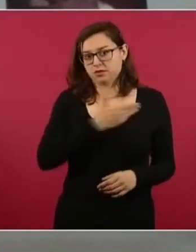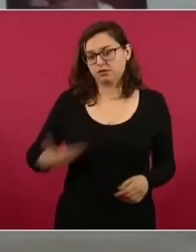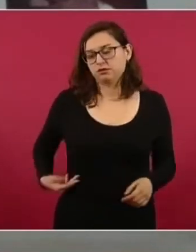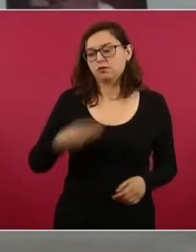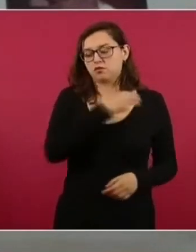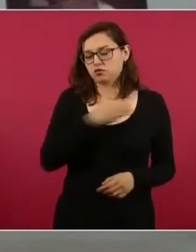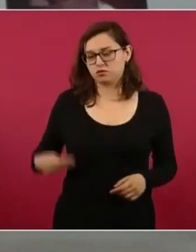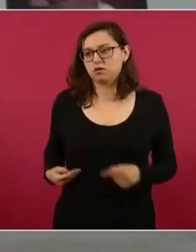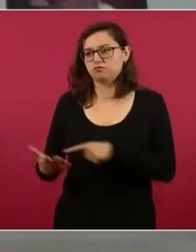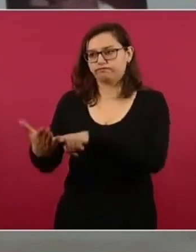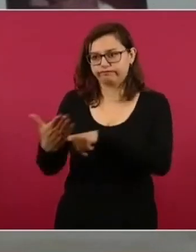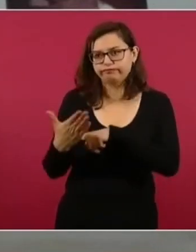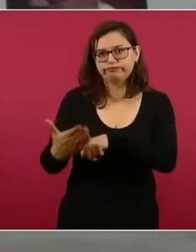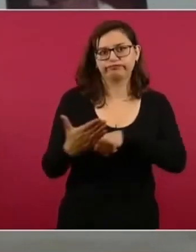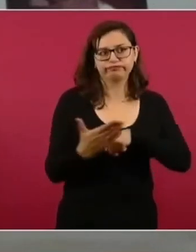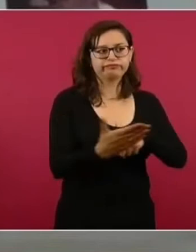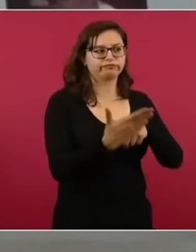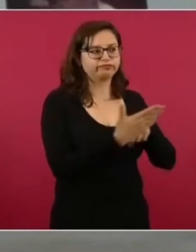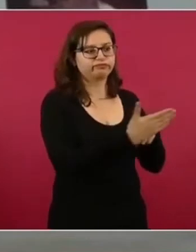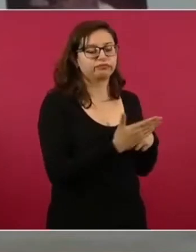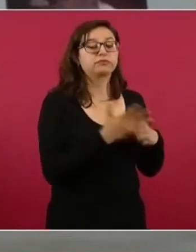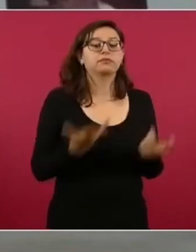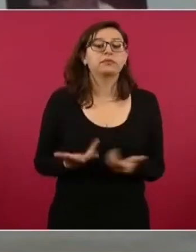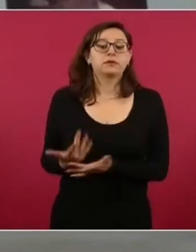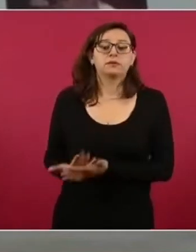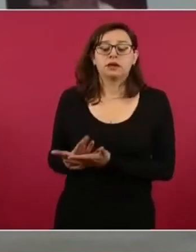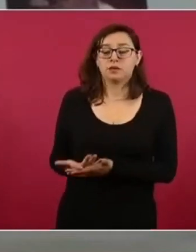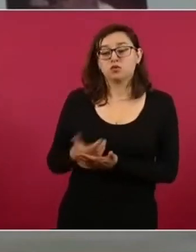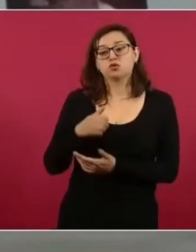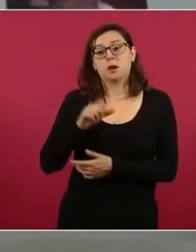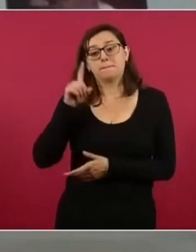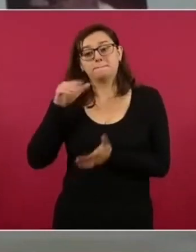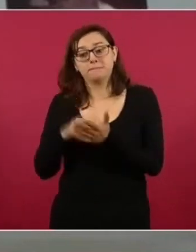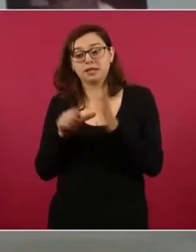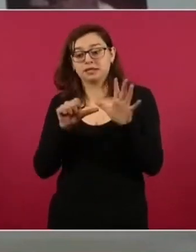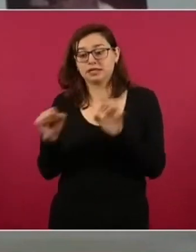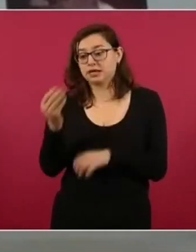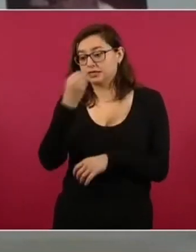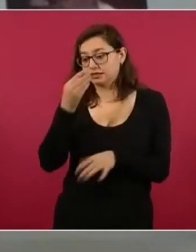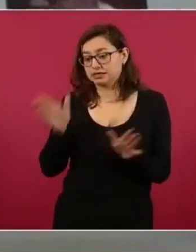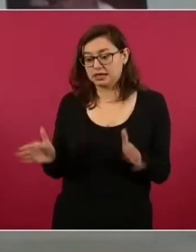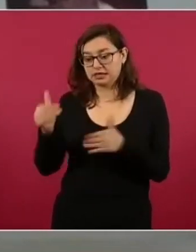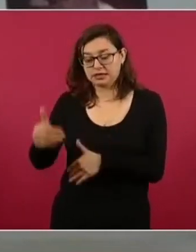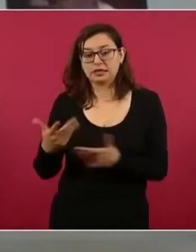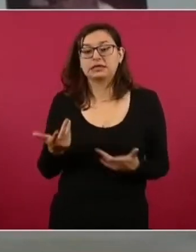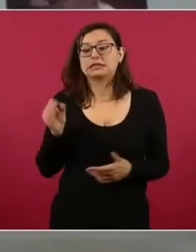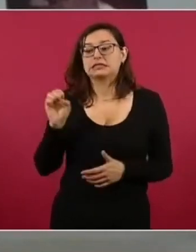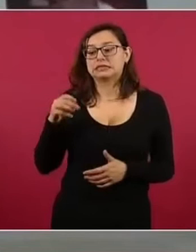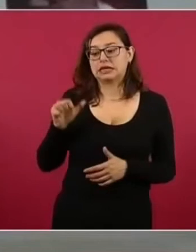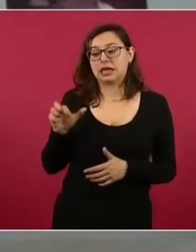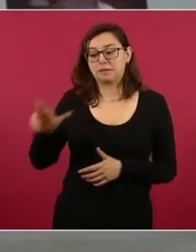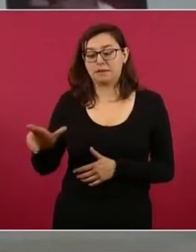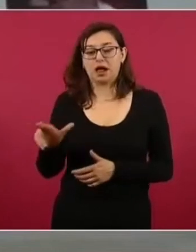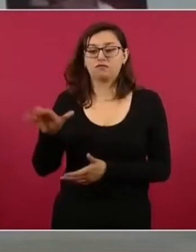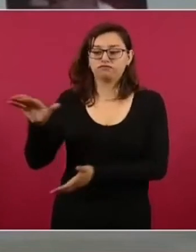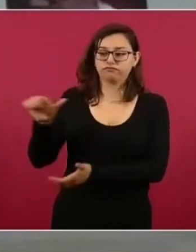También estamos en espera de mil seiscientas despensas que está concentrando la Secretaría de Marina